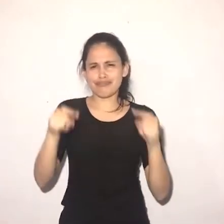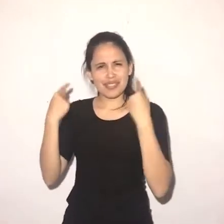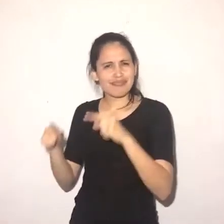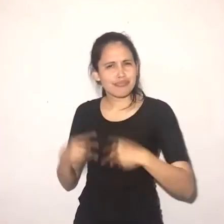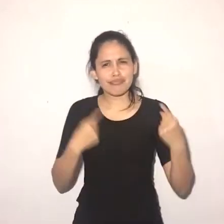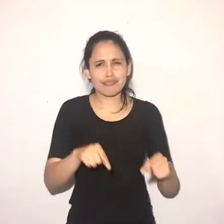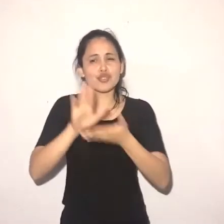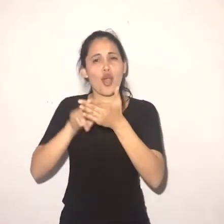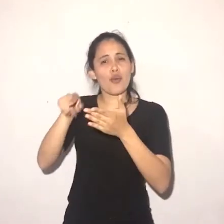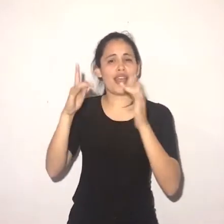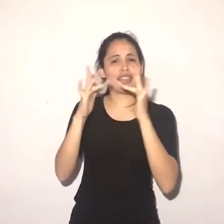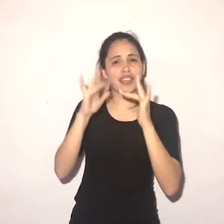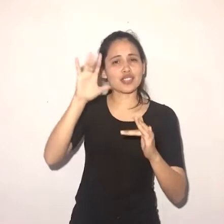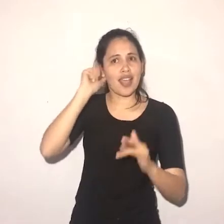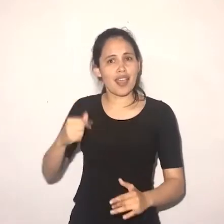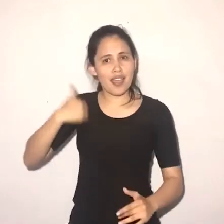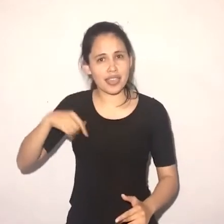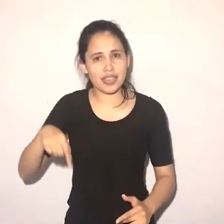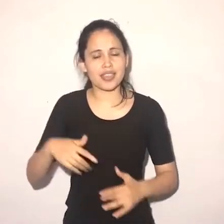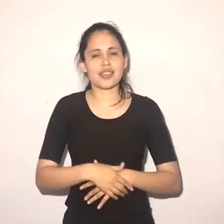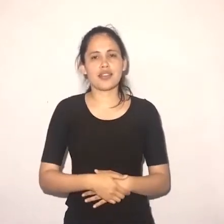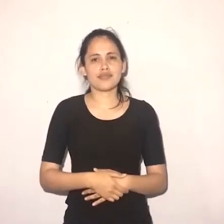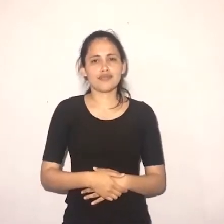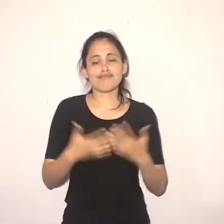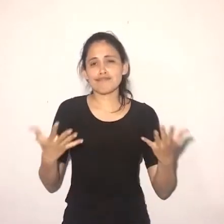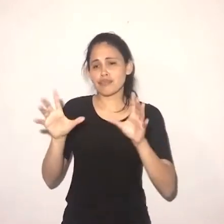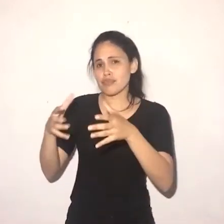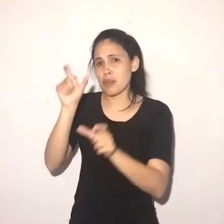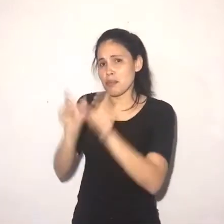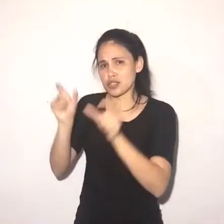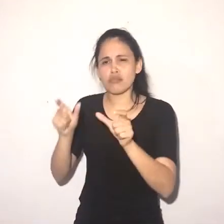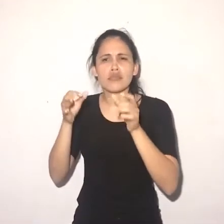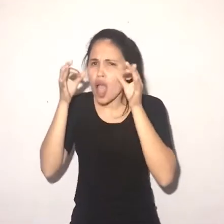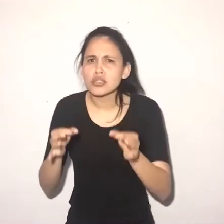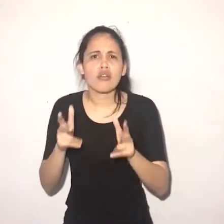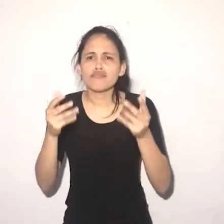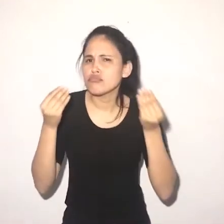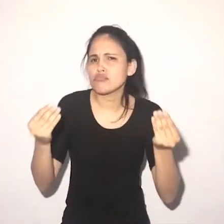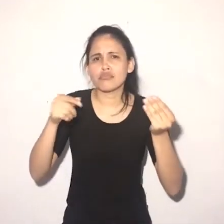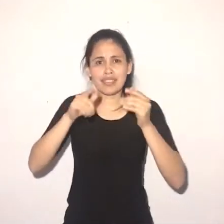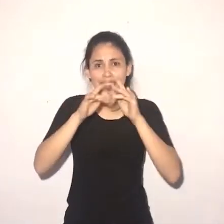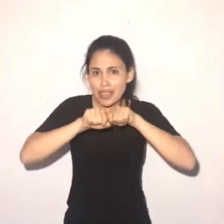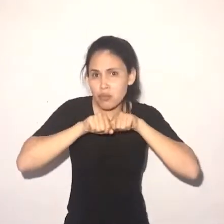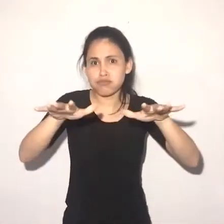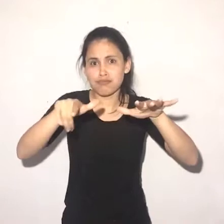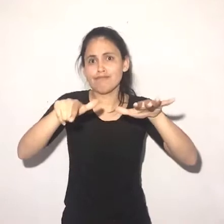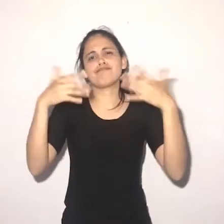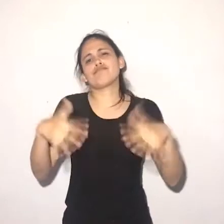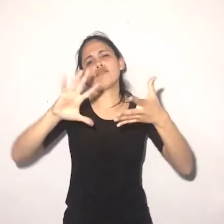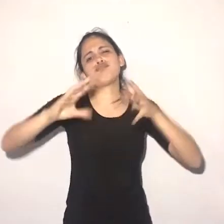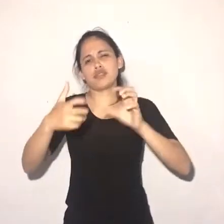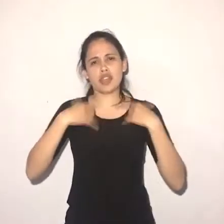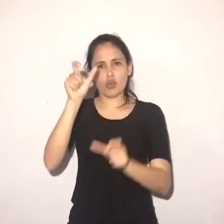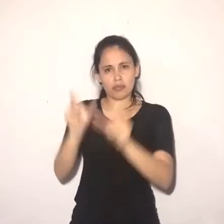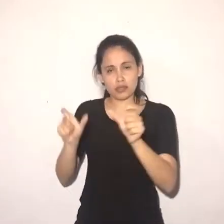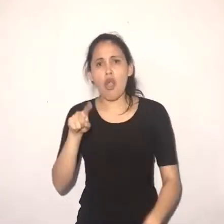ámbito la discusión eterna sobre el principio precautorio, como no estaría